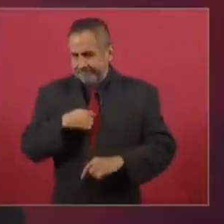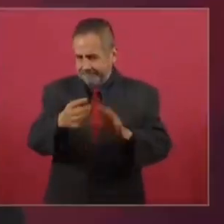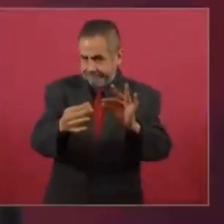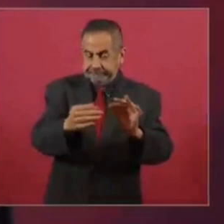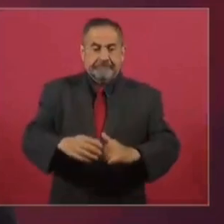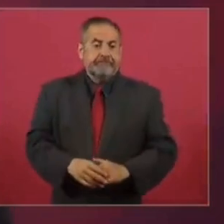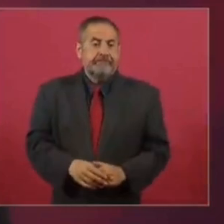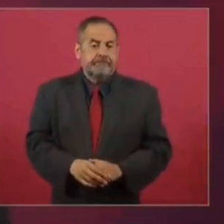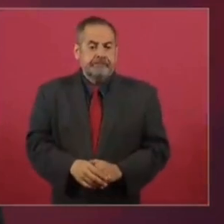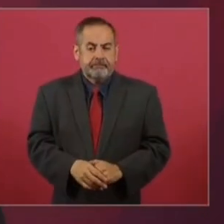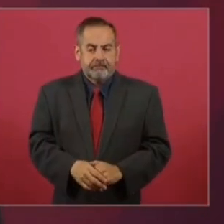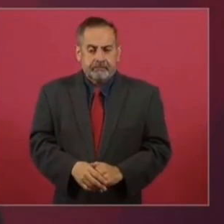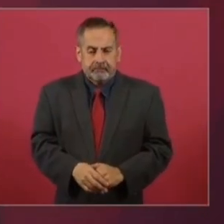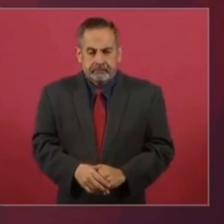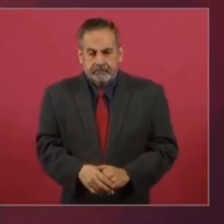por qué.